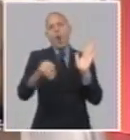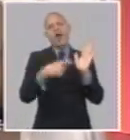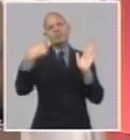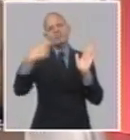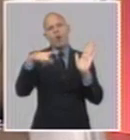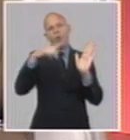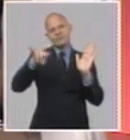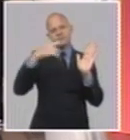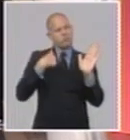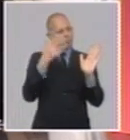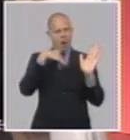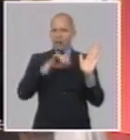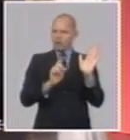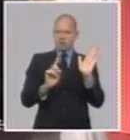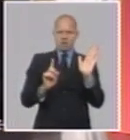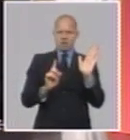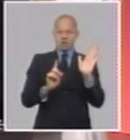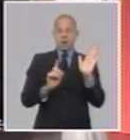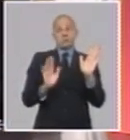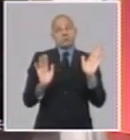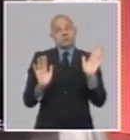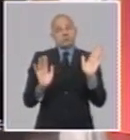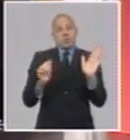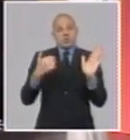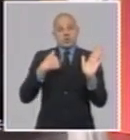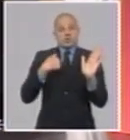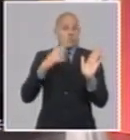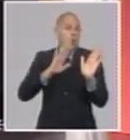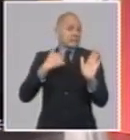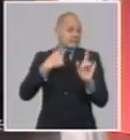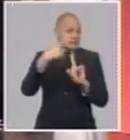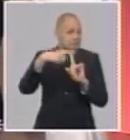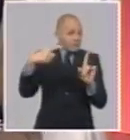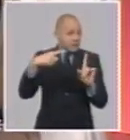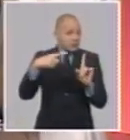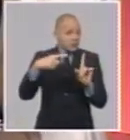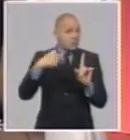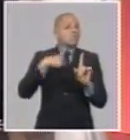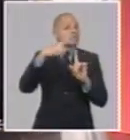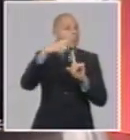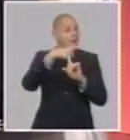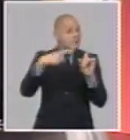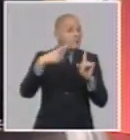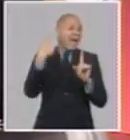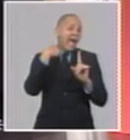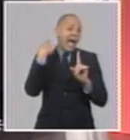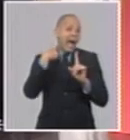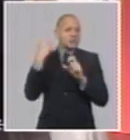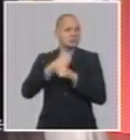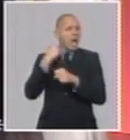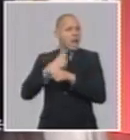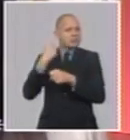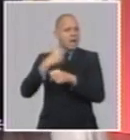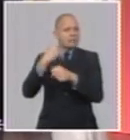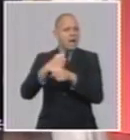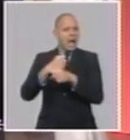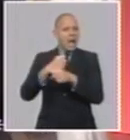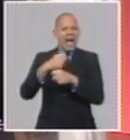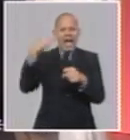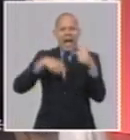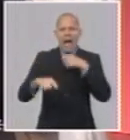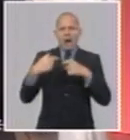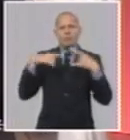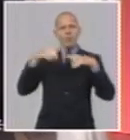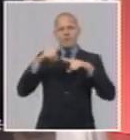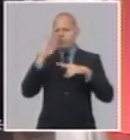mantenerlo y pueden esas personas que son técnicos de nivel medio, y de hecho hoy existen, ocupar los cargos de nivel superior. Y se entendió y fue